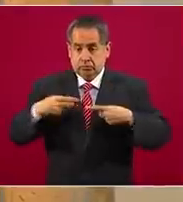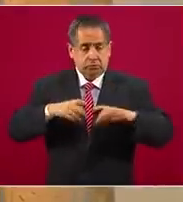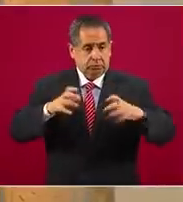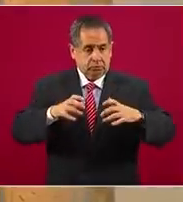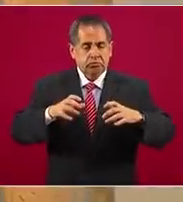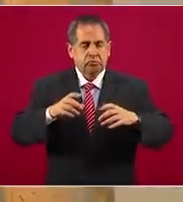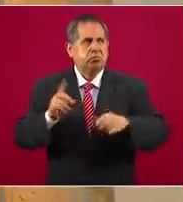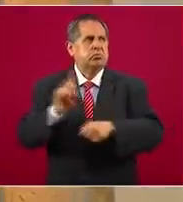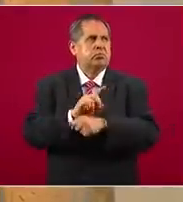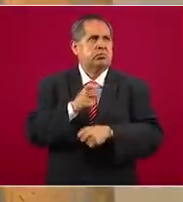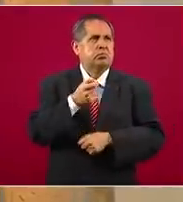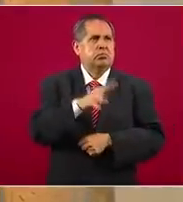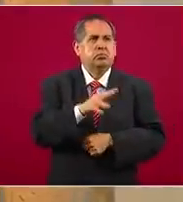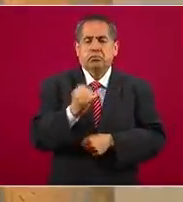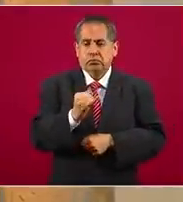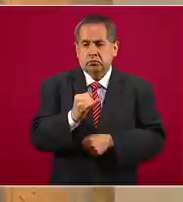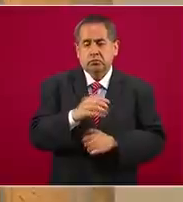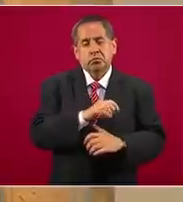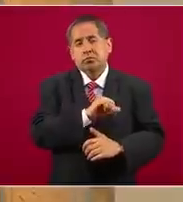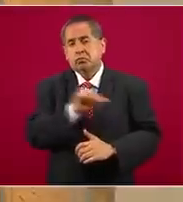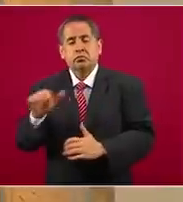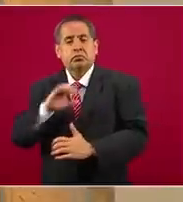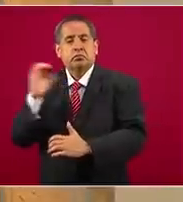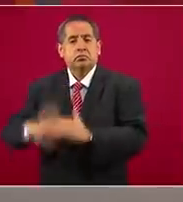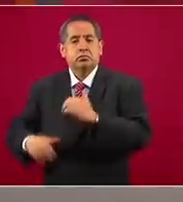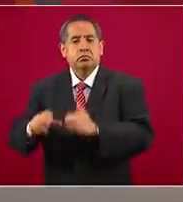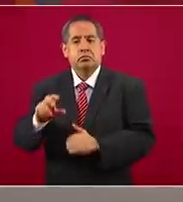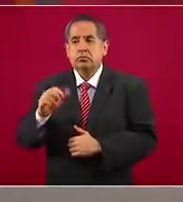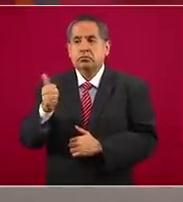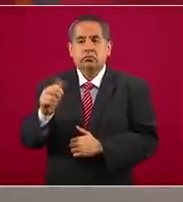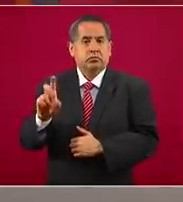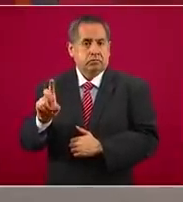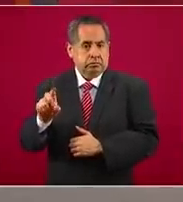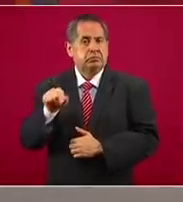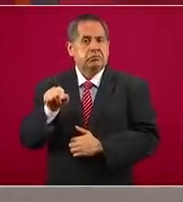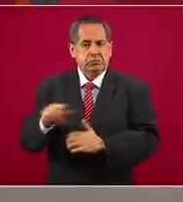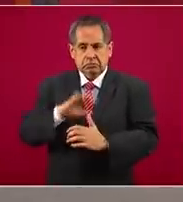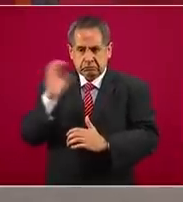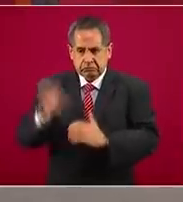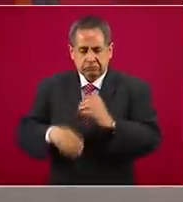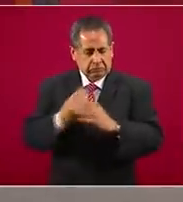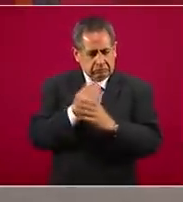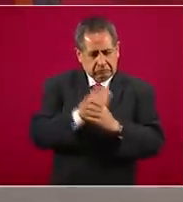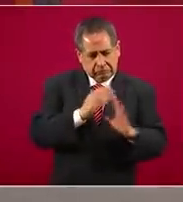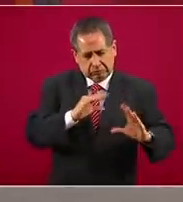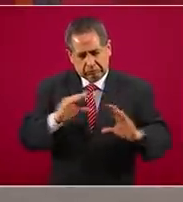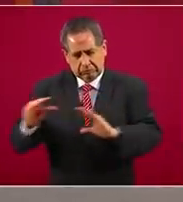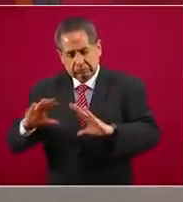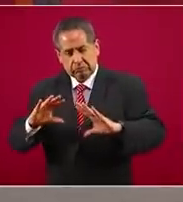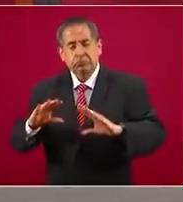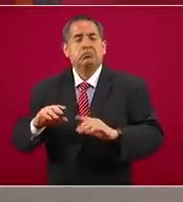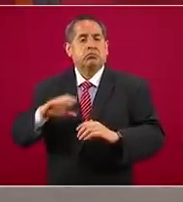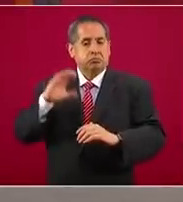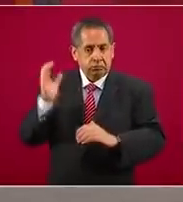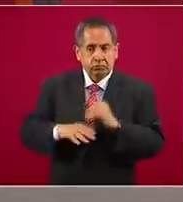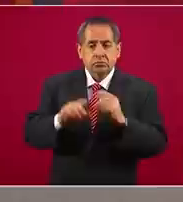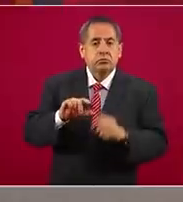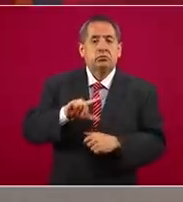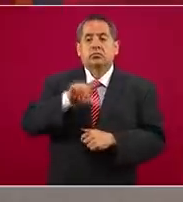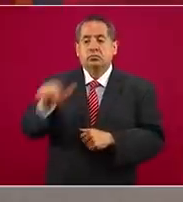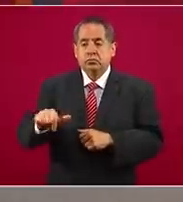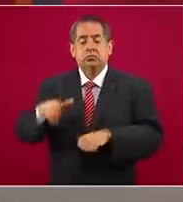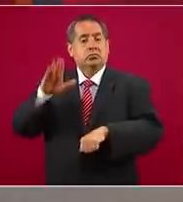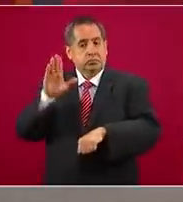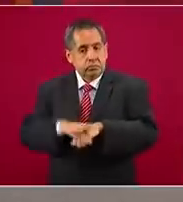29 de junio y terminará el 30 de agosto. A su terminación, tenemos ya contemplado otro curso con mayores